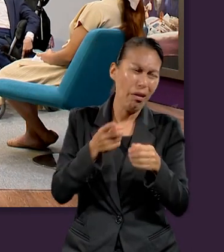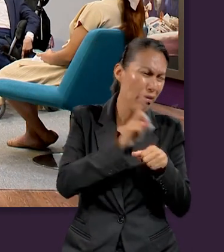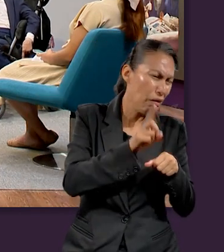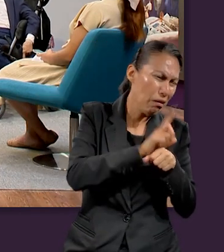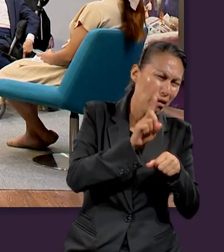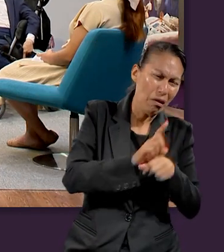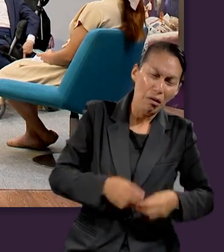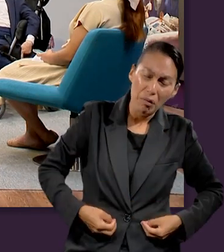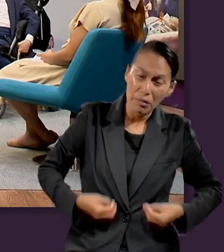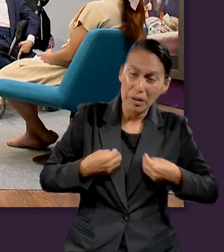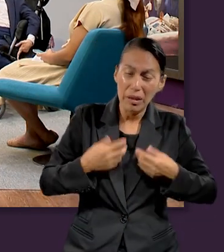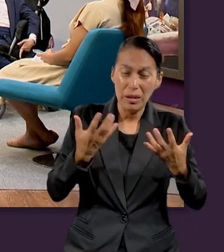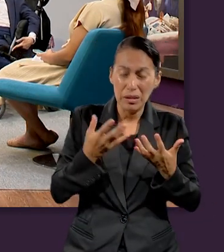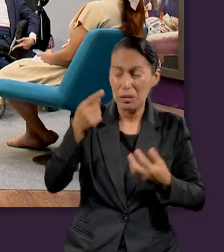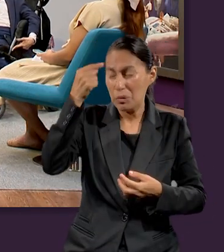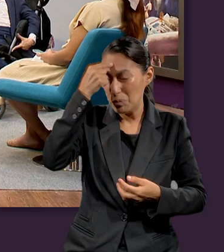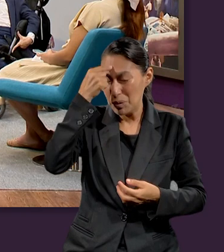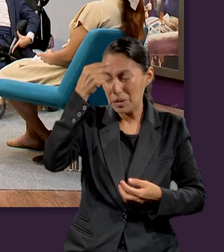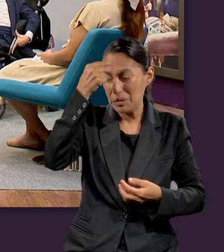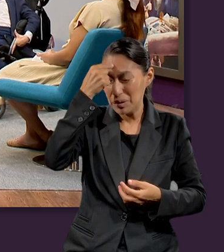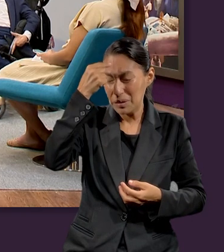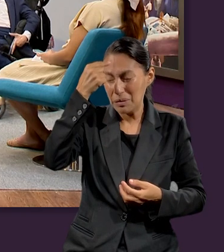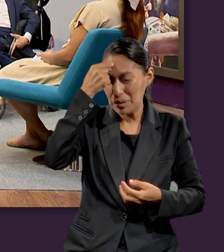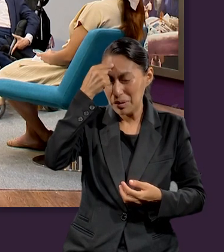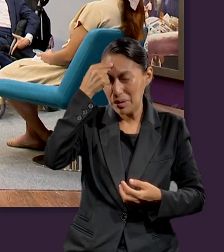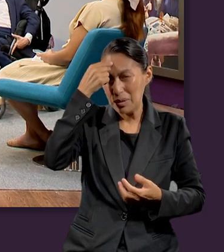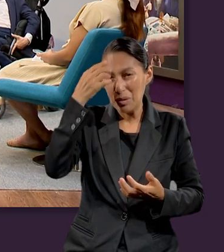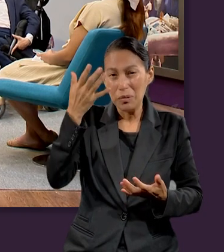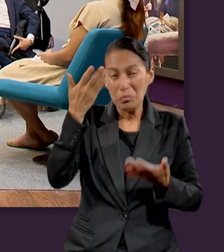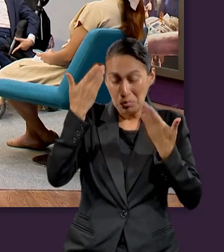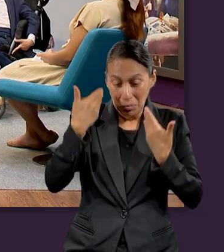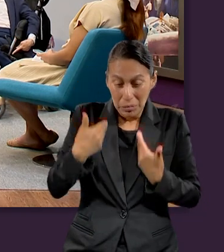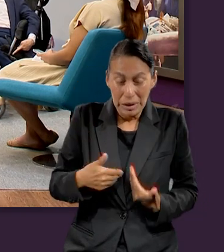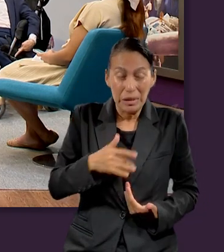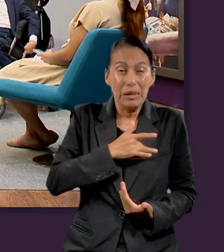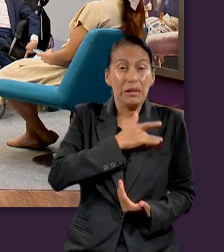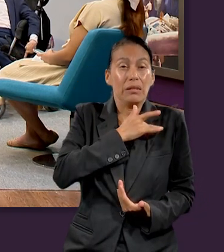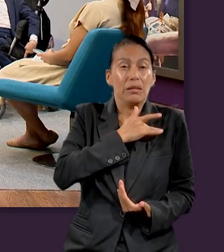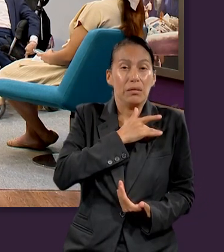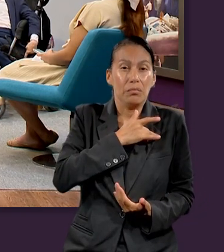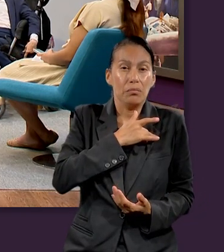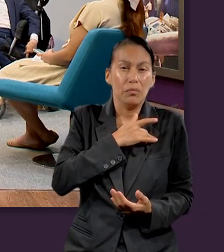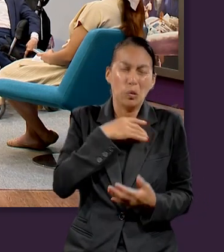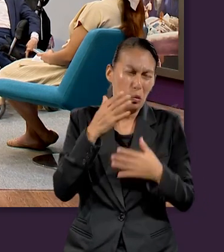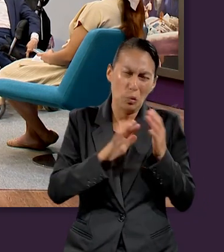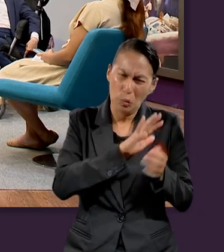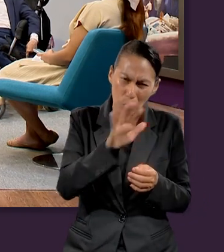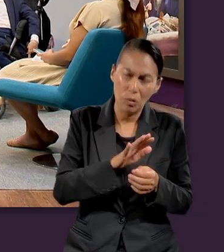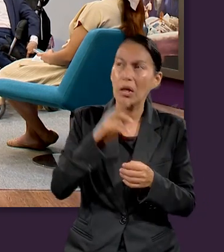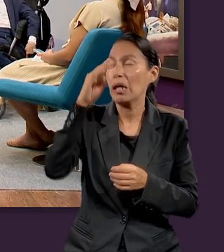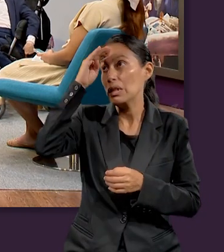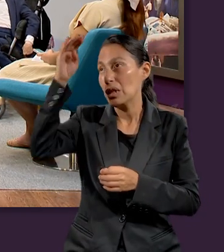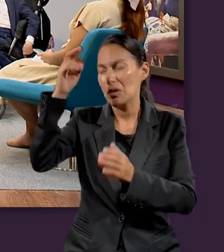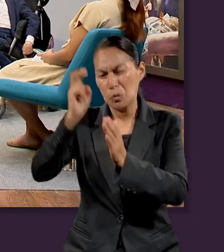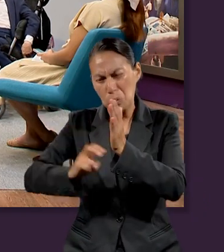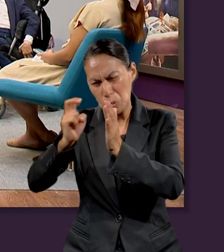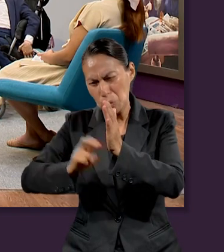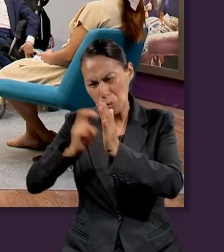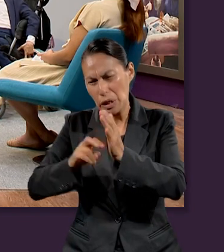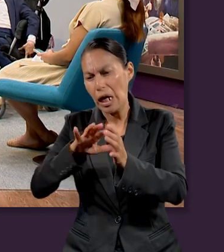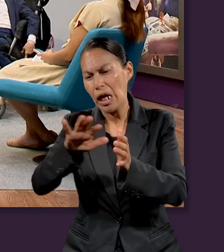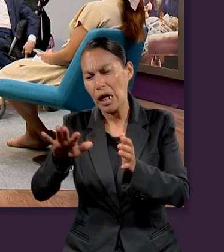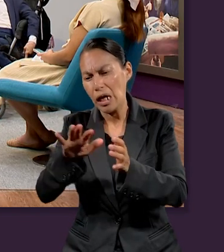diario vivir, de nuestra mente, de nuestros sentimientos. No sé, el Señor